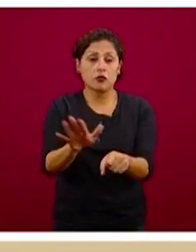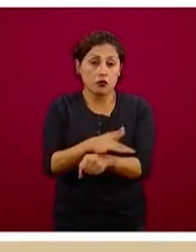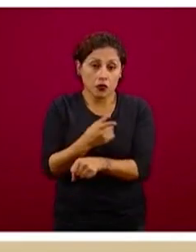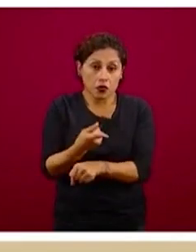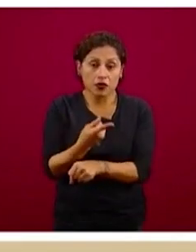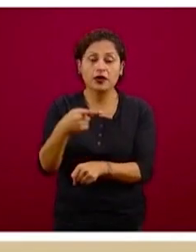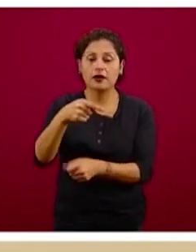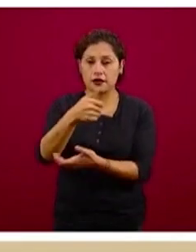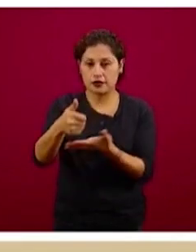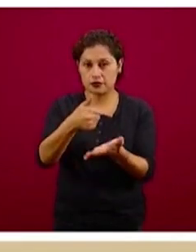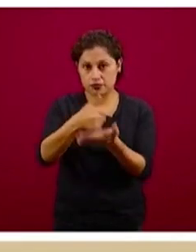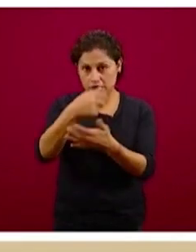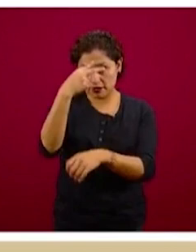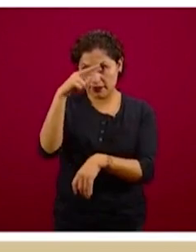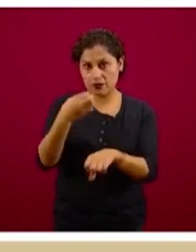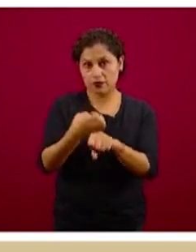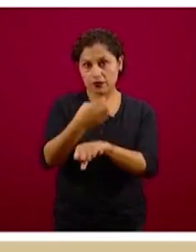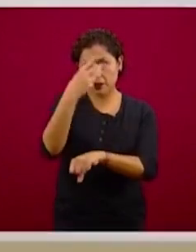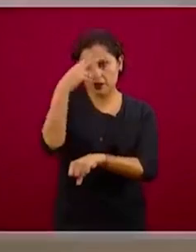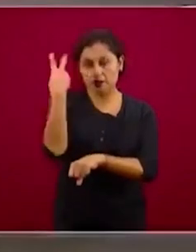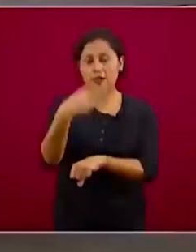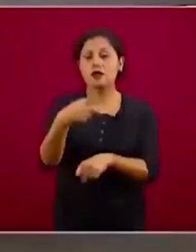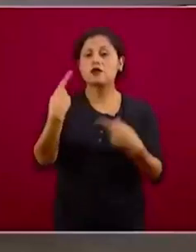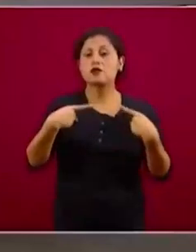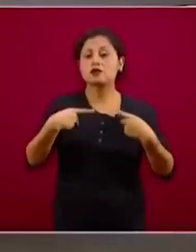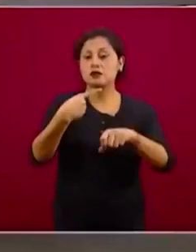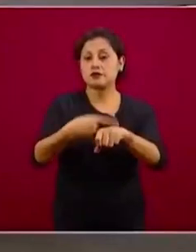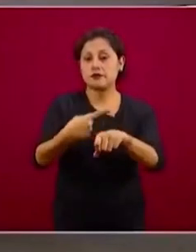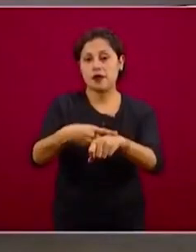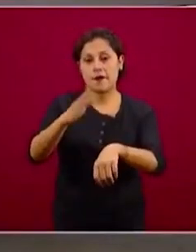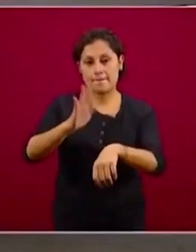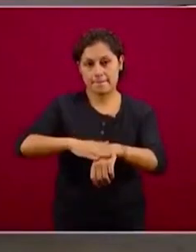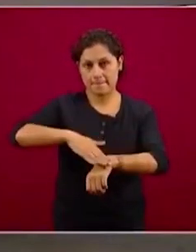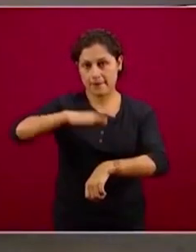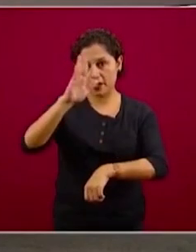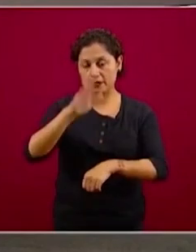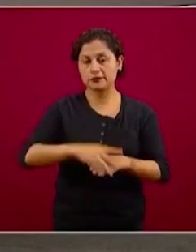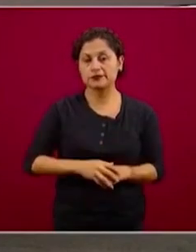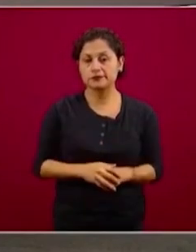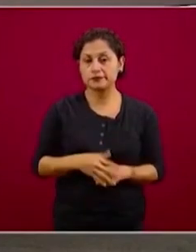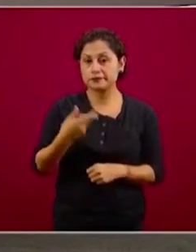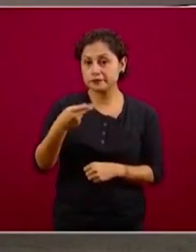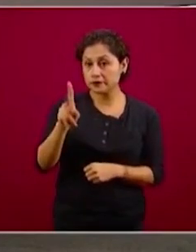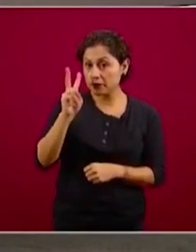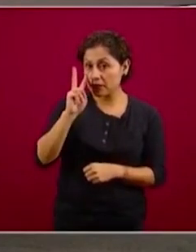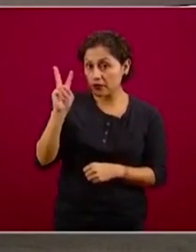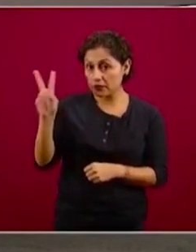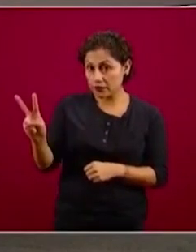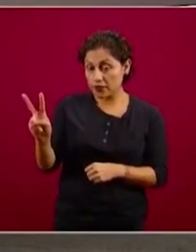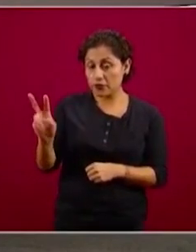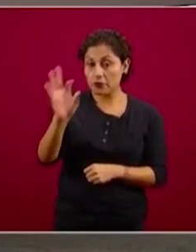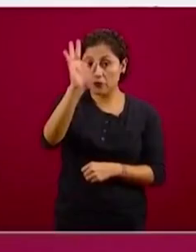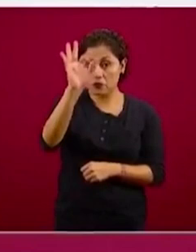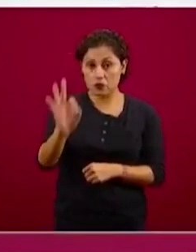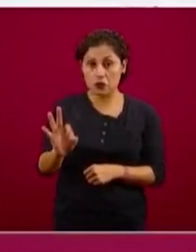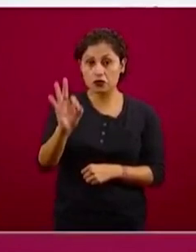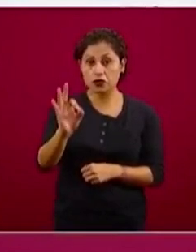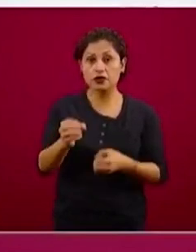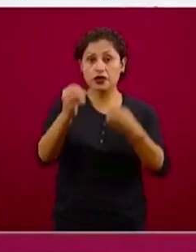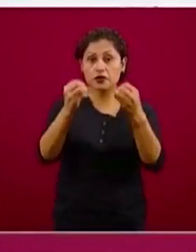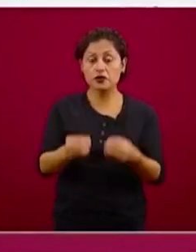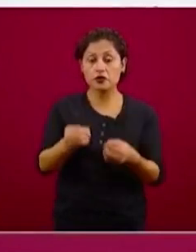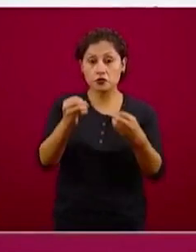como se ha visto desde hace ya varias semanas. Pero vean ustedes el porcentaje de ocupación, que está en la siguiente